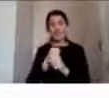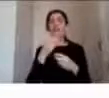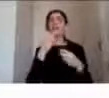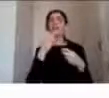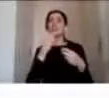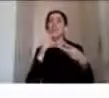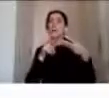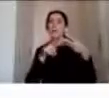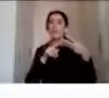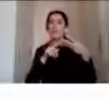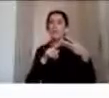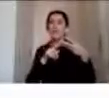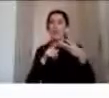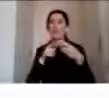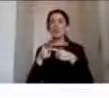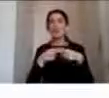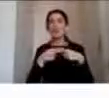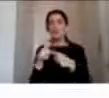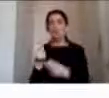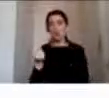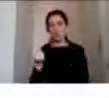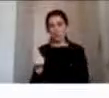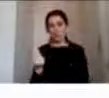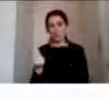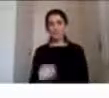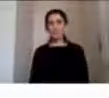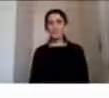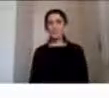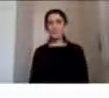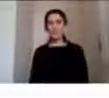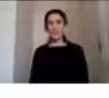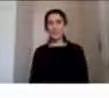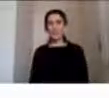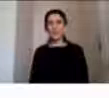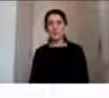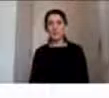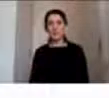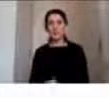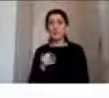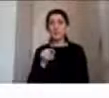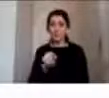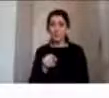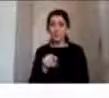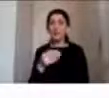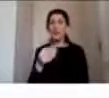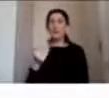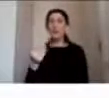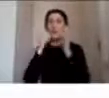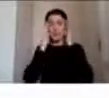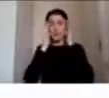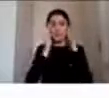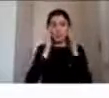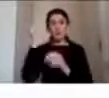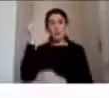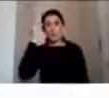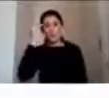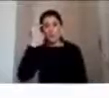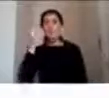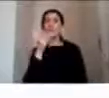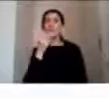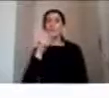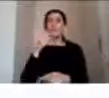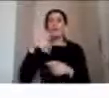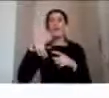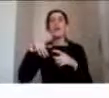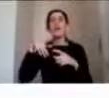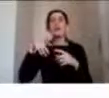bueno además de los procesos atencionales y los sistemas de memoria están las funciones ejecutivas pero aquí la evidencia es un poquito más ambigua